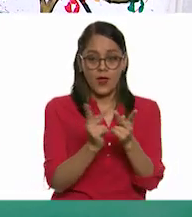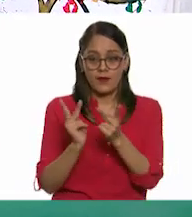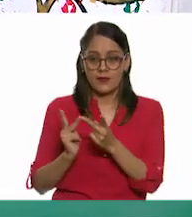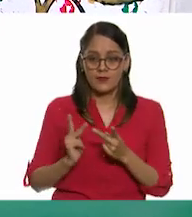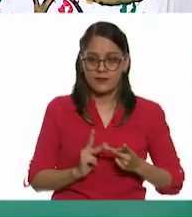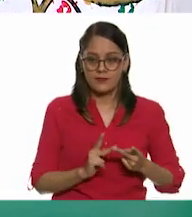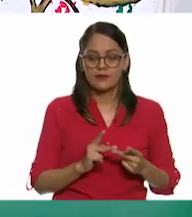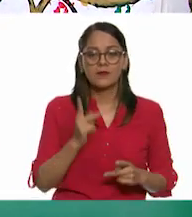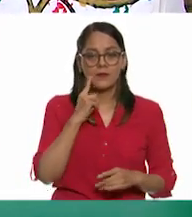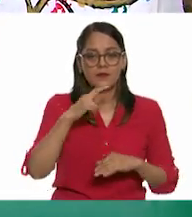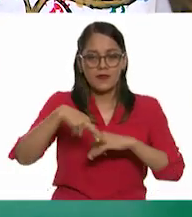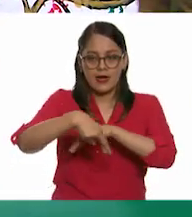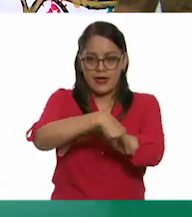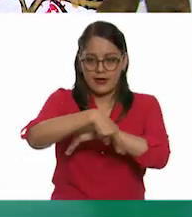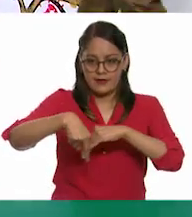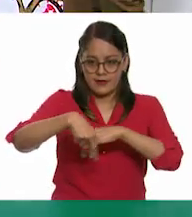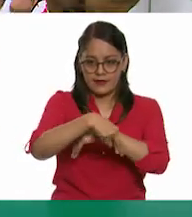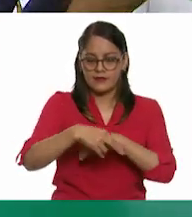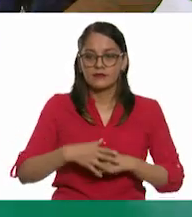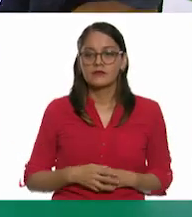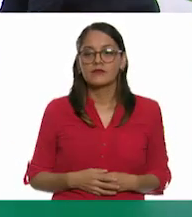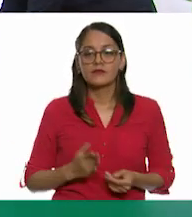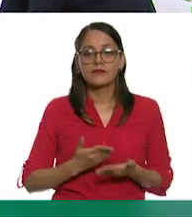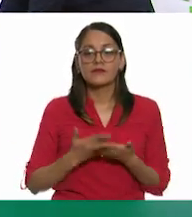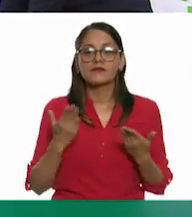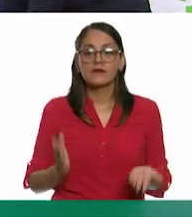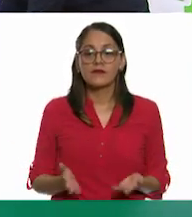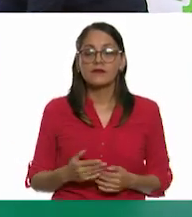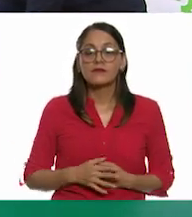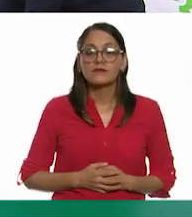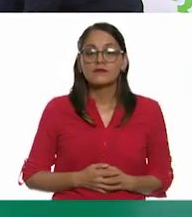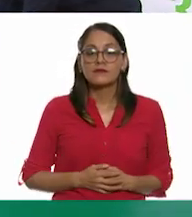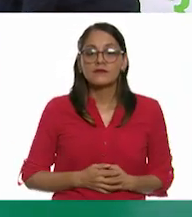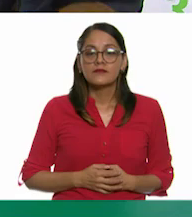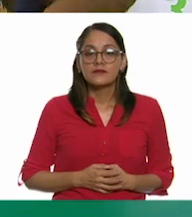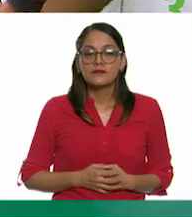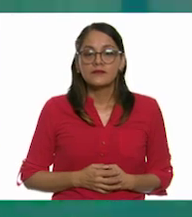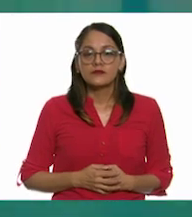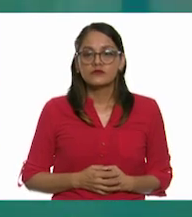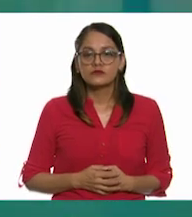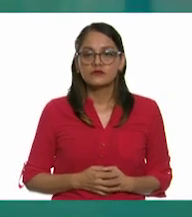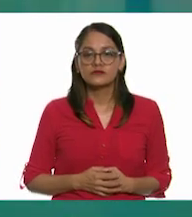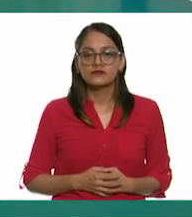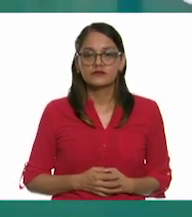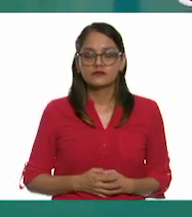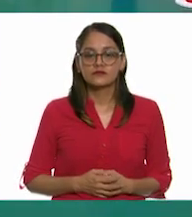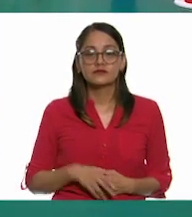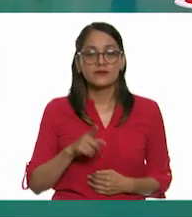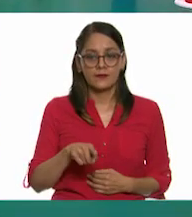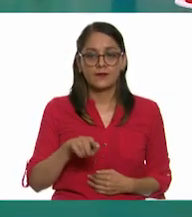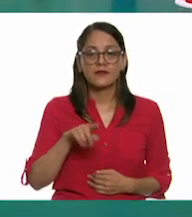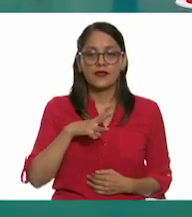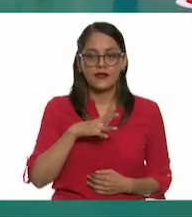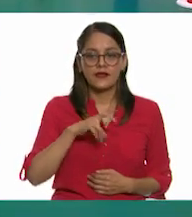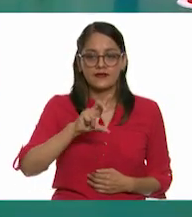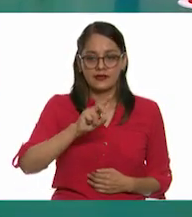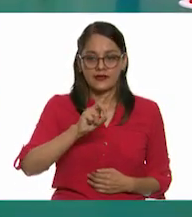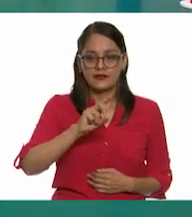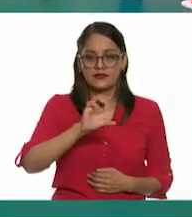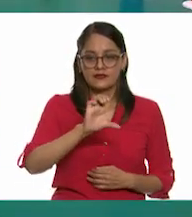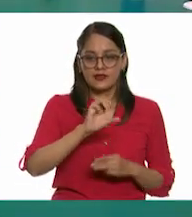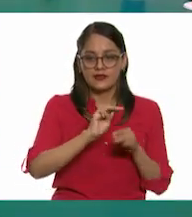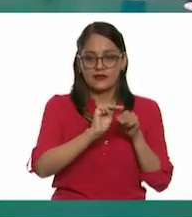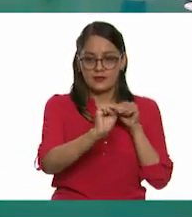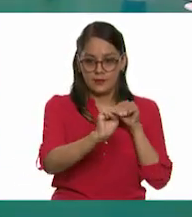colocamos la regla por aquí y ahora vemos que aquí son 30 centímetros.